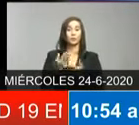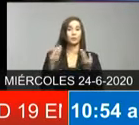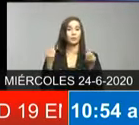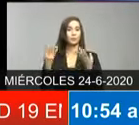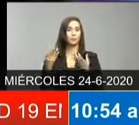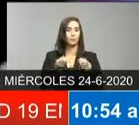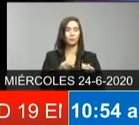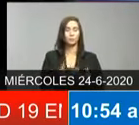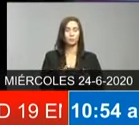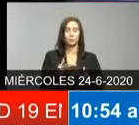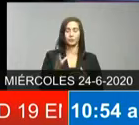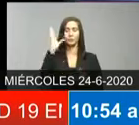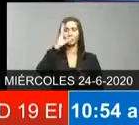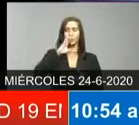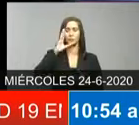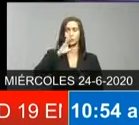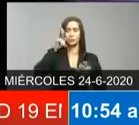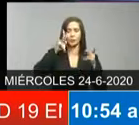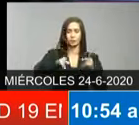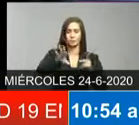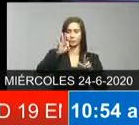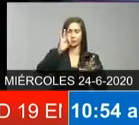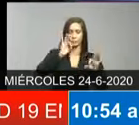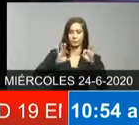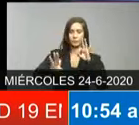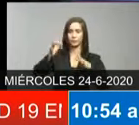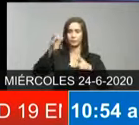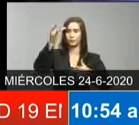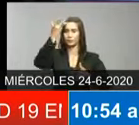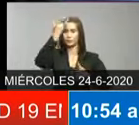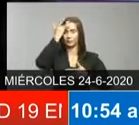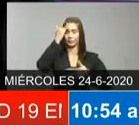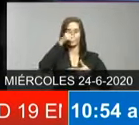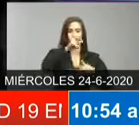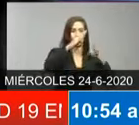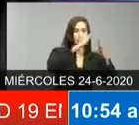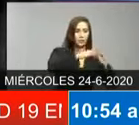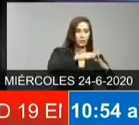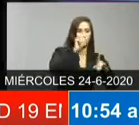identificar los posibles contagios y darle seguimiento